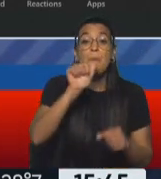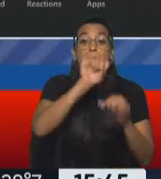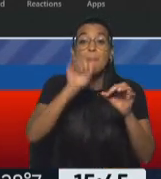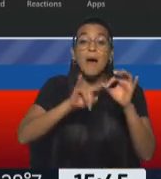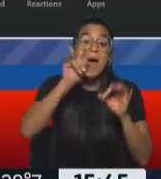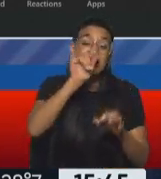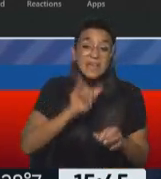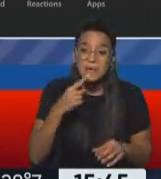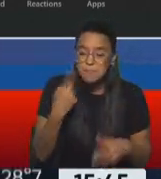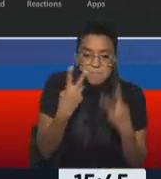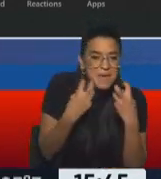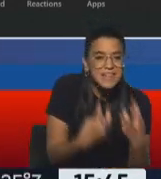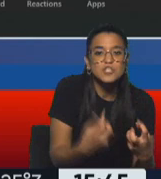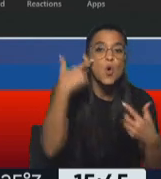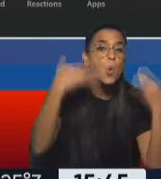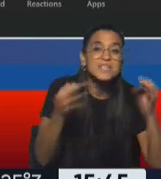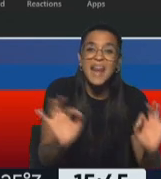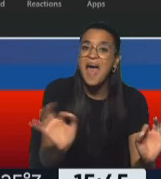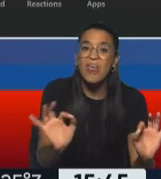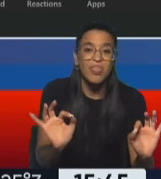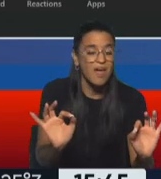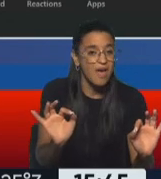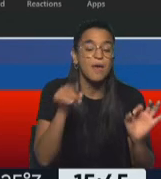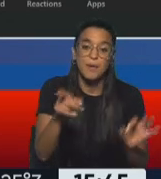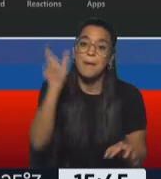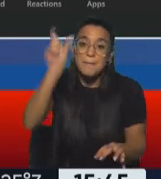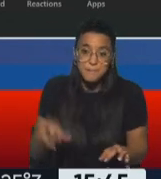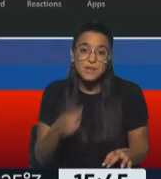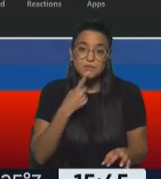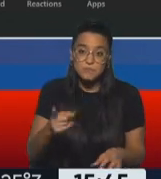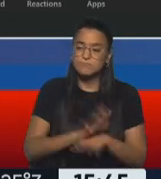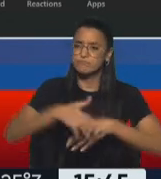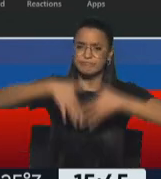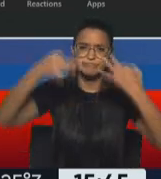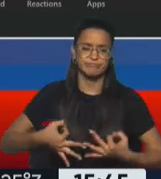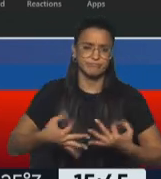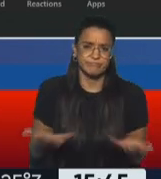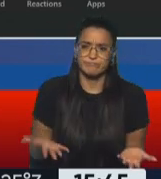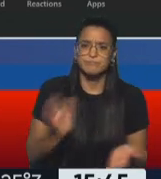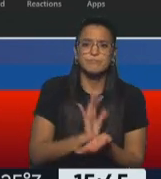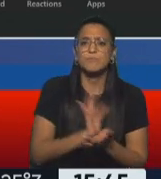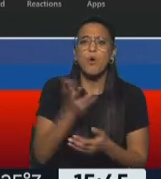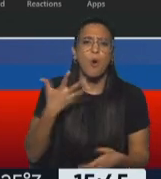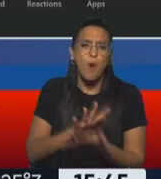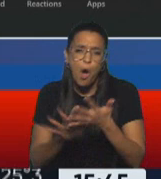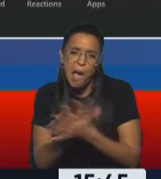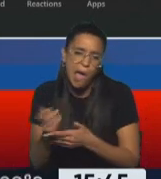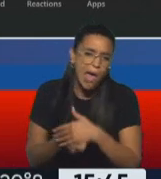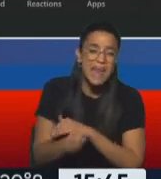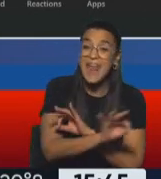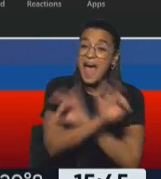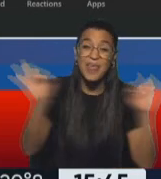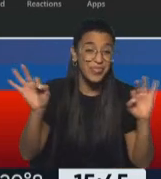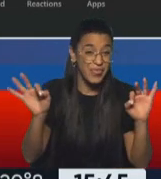ningún proceso judicial y es una persona que se percibe como una persona íntegra, como una persona no corrupta, que